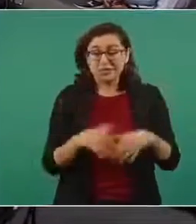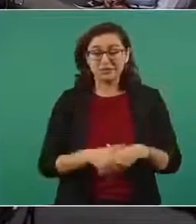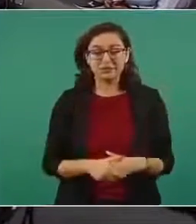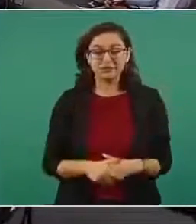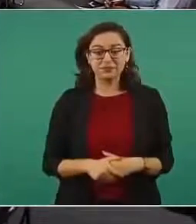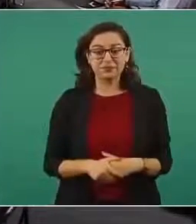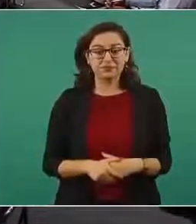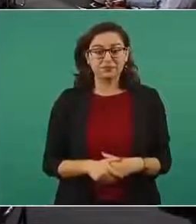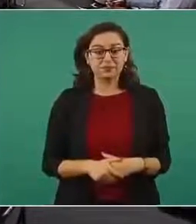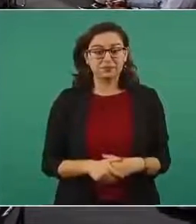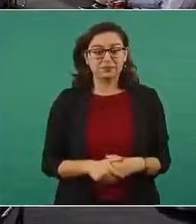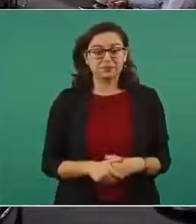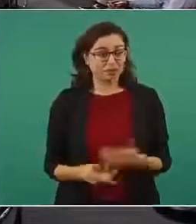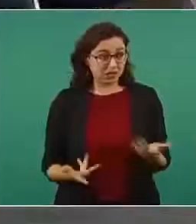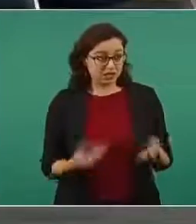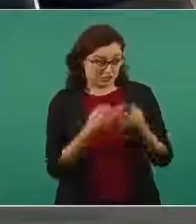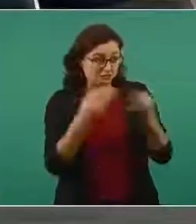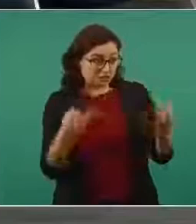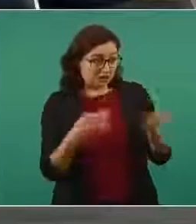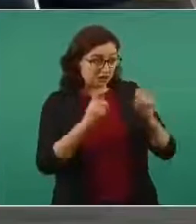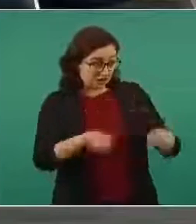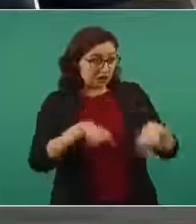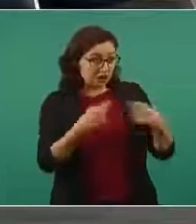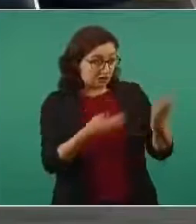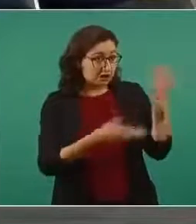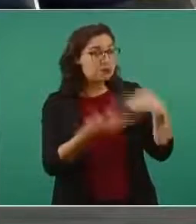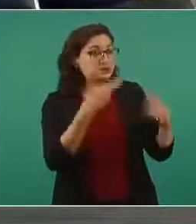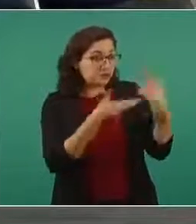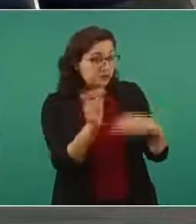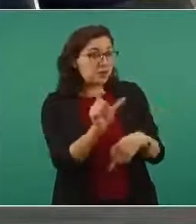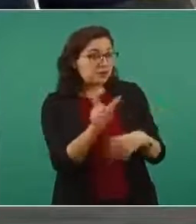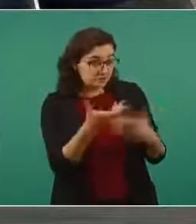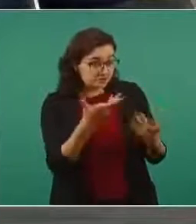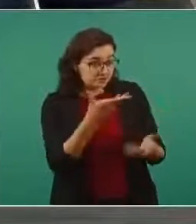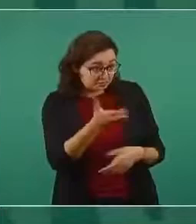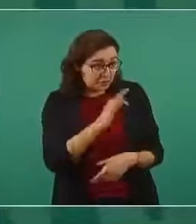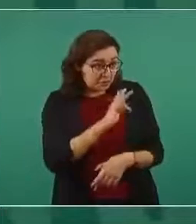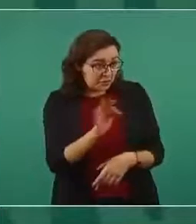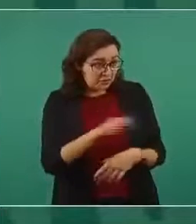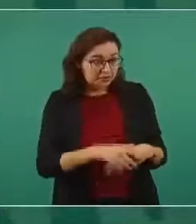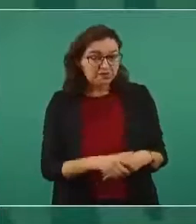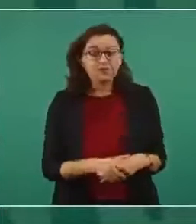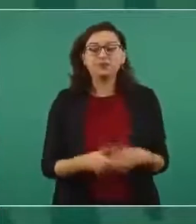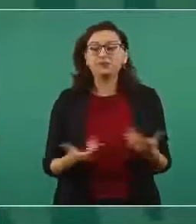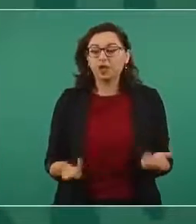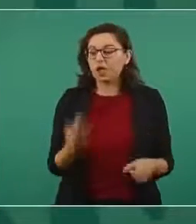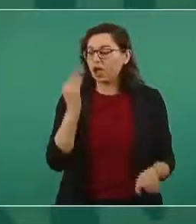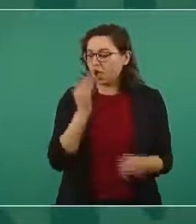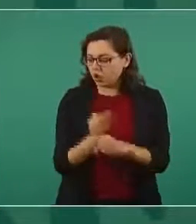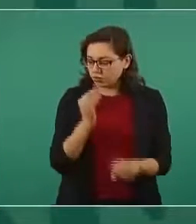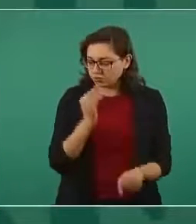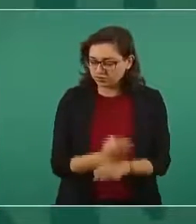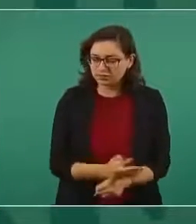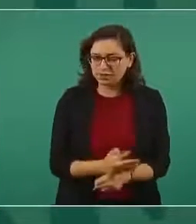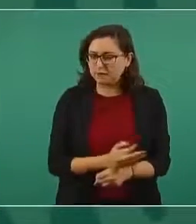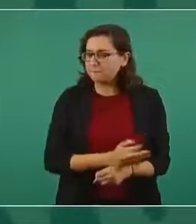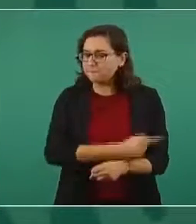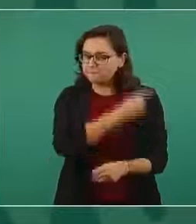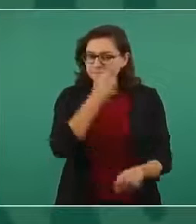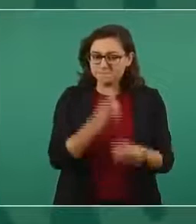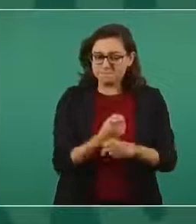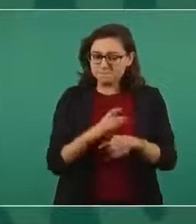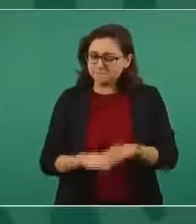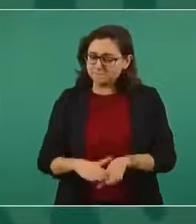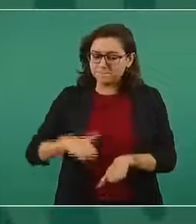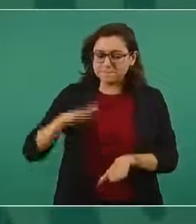¿Va a tratar de restituirles esas tierras? Vamos a que ya no se dé ninguna concesión no hemos